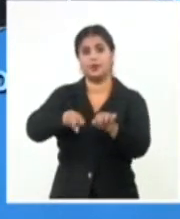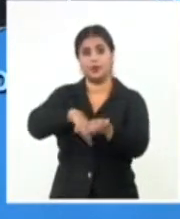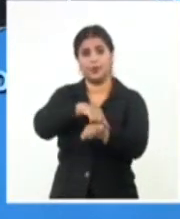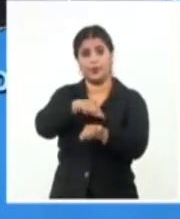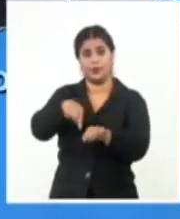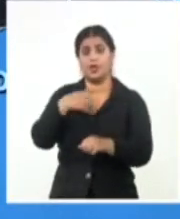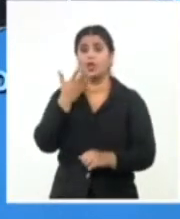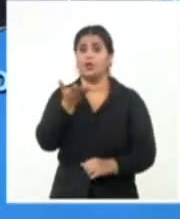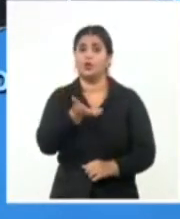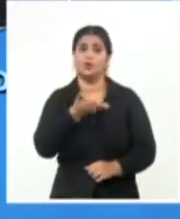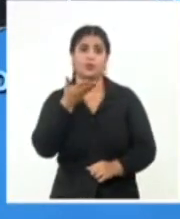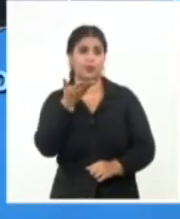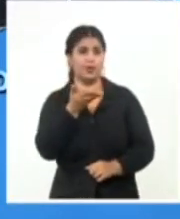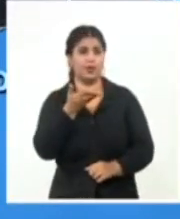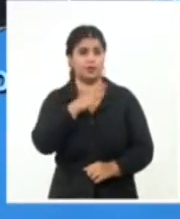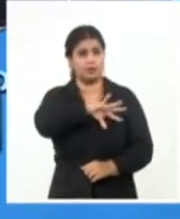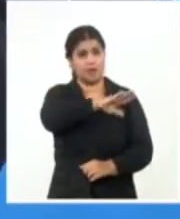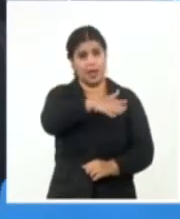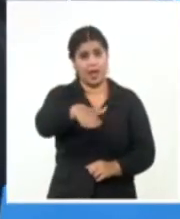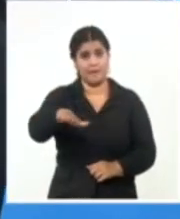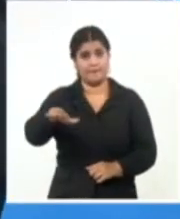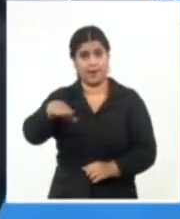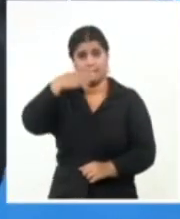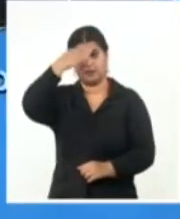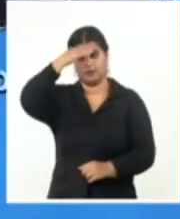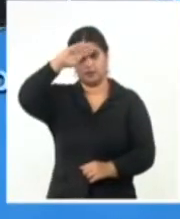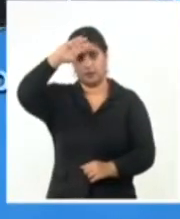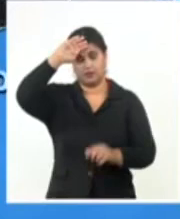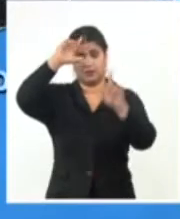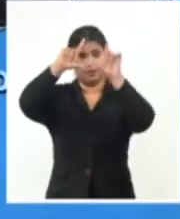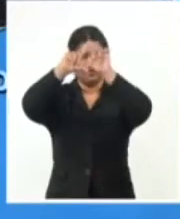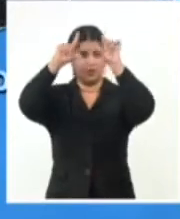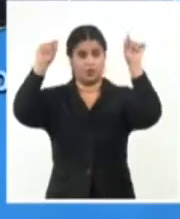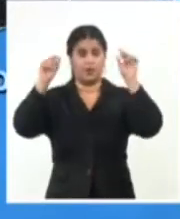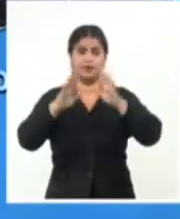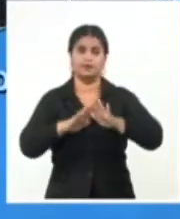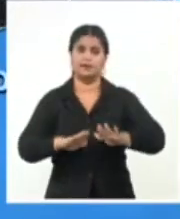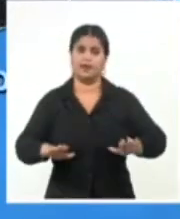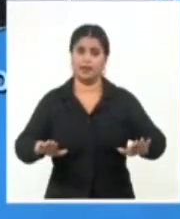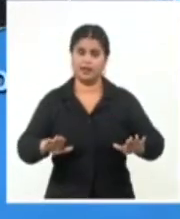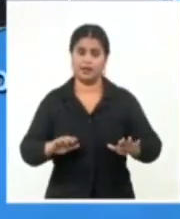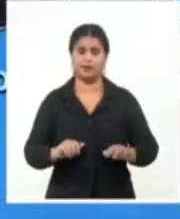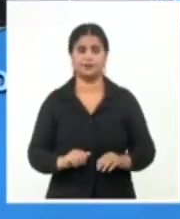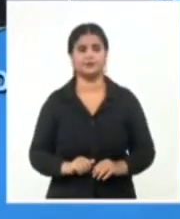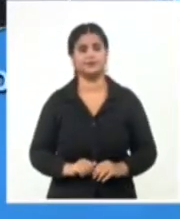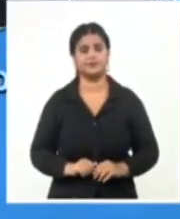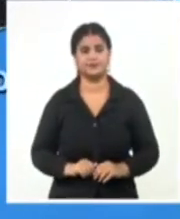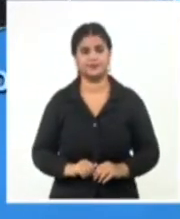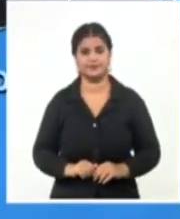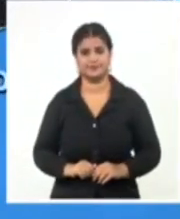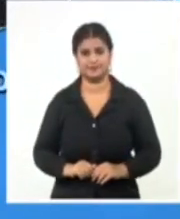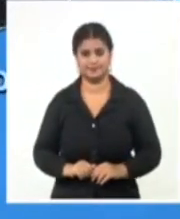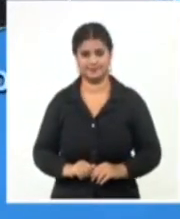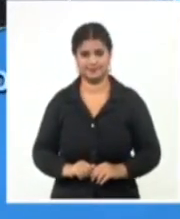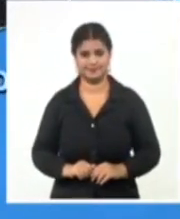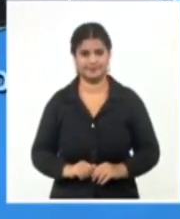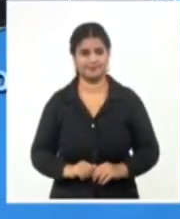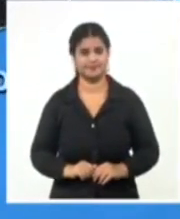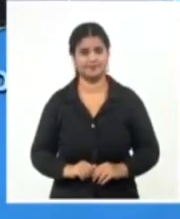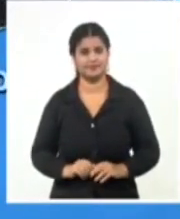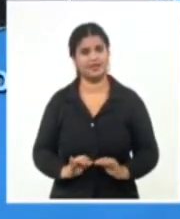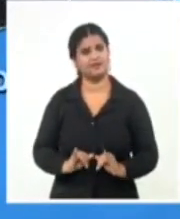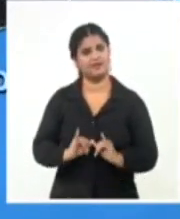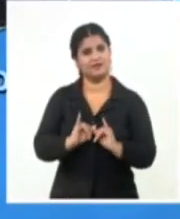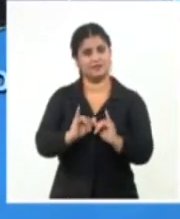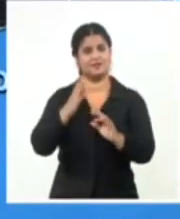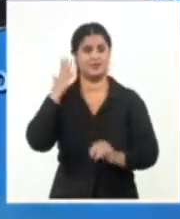vientos hay marejadas ahora mismo en el norte occidental y central, poco oleaje en ambas costas orientales y mar tranquilo en el resto de nuestros litorales. Así